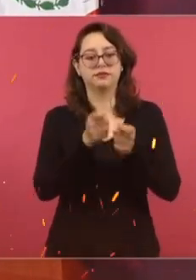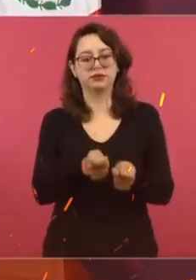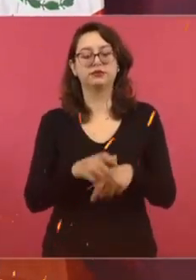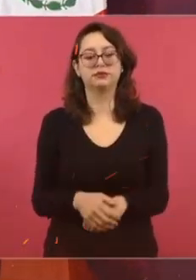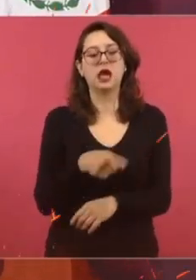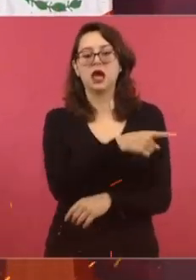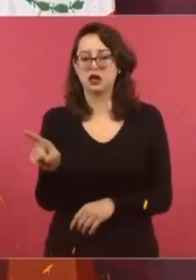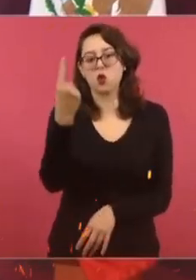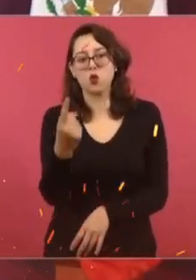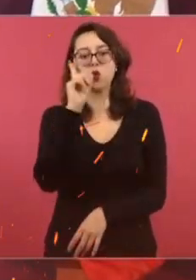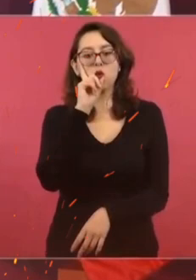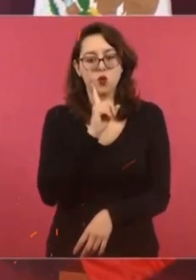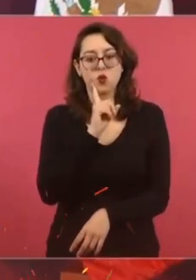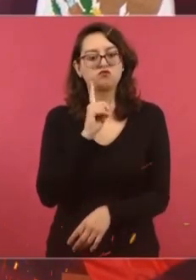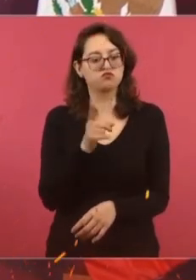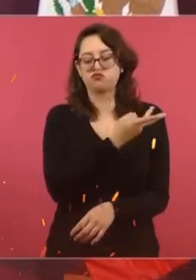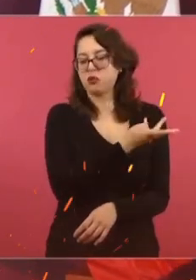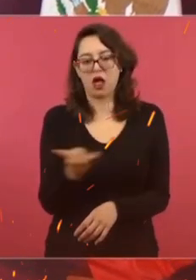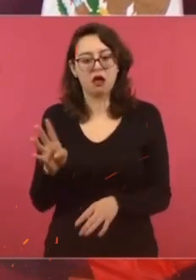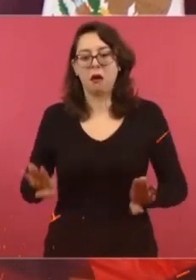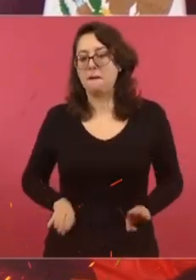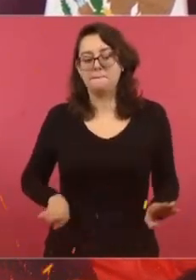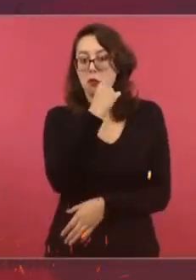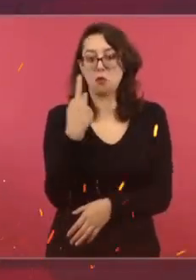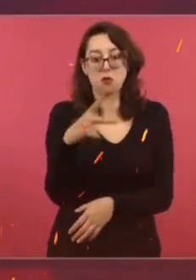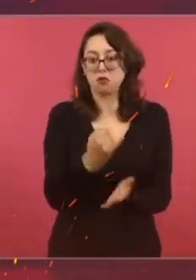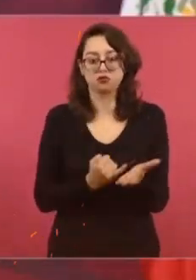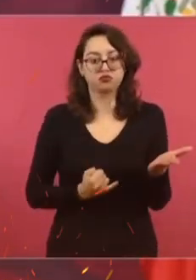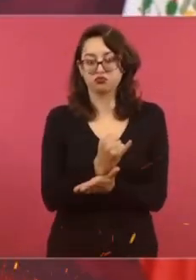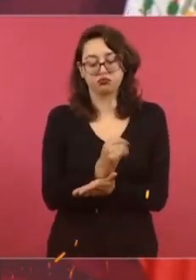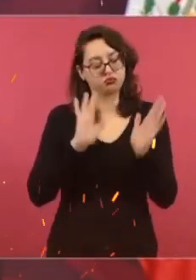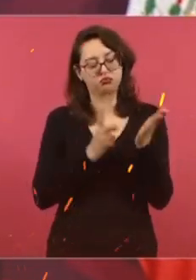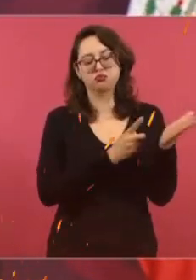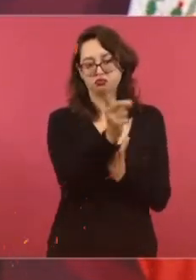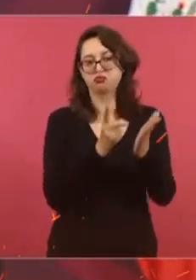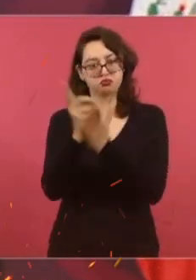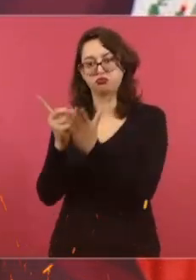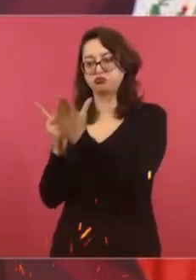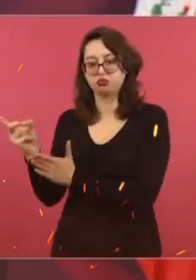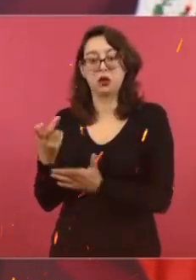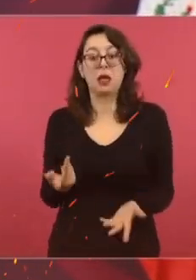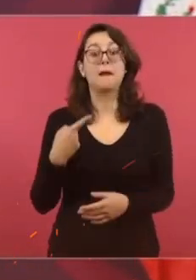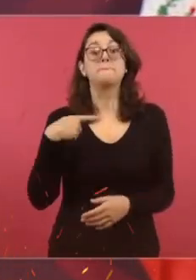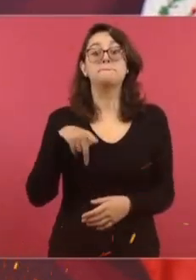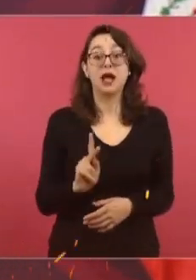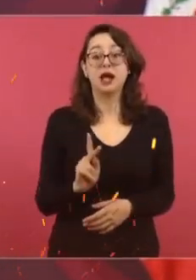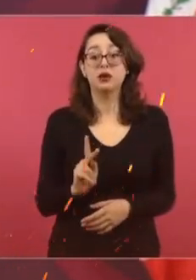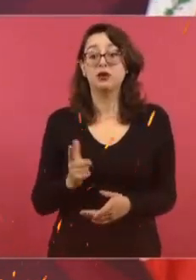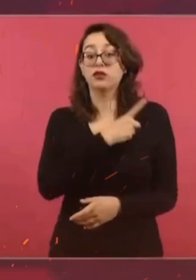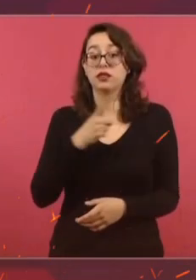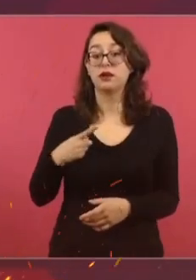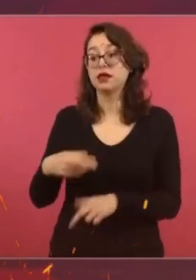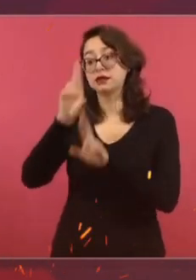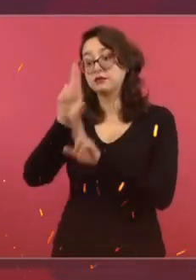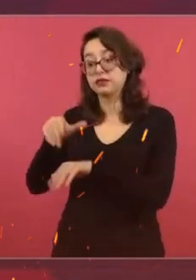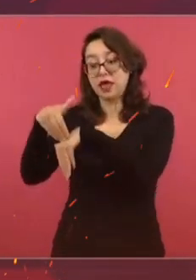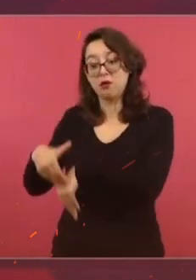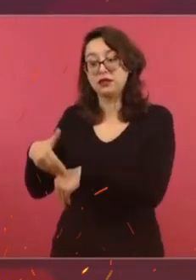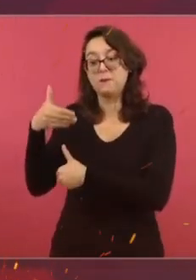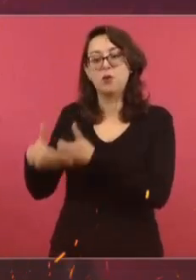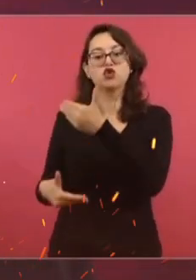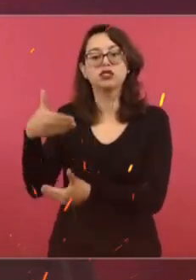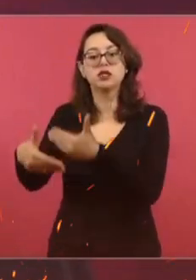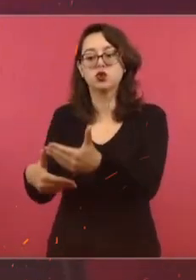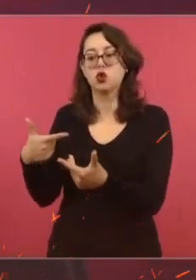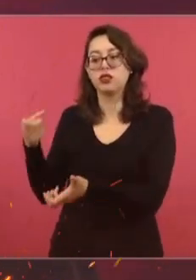Son gente responsable, todas. Muy responsables. Que a lo mejor apoyo a quienes están llevando a cabo el proceso y les tengo confianza. Tanto